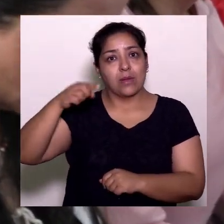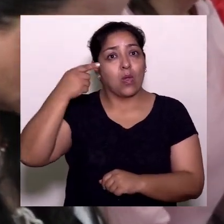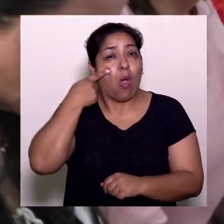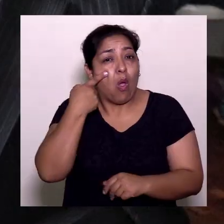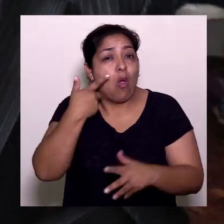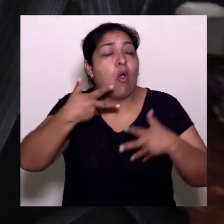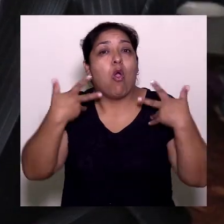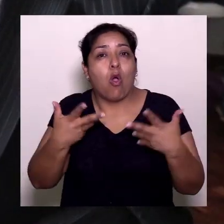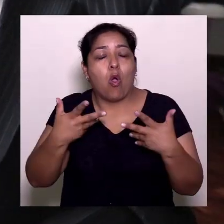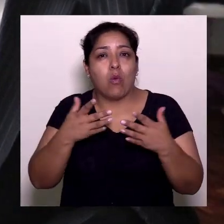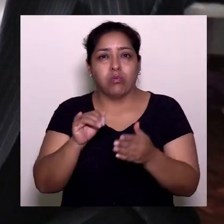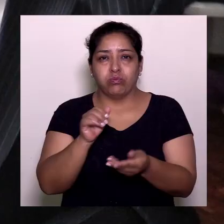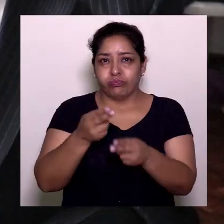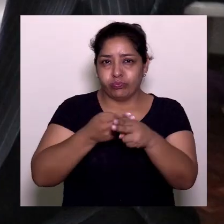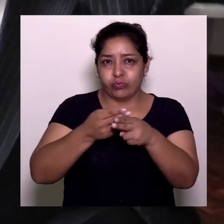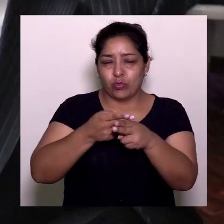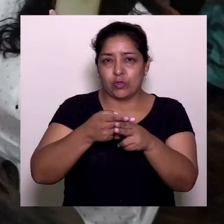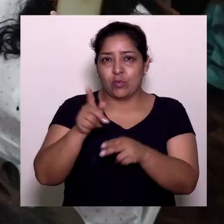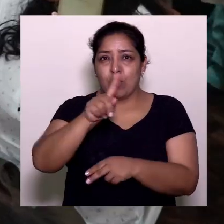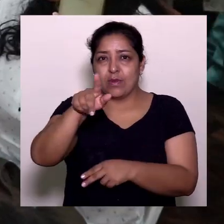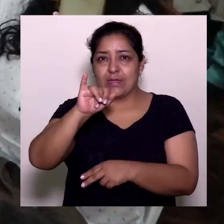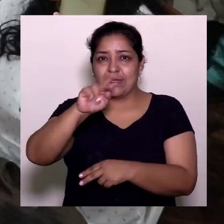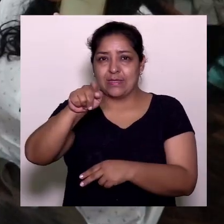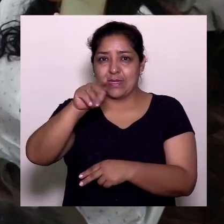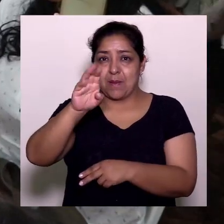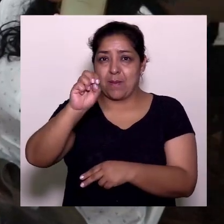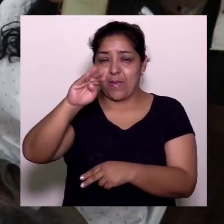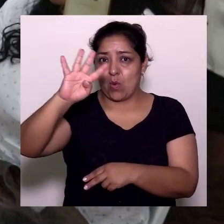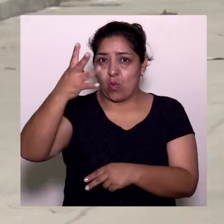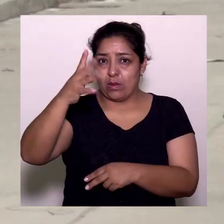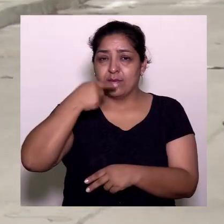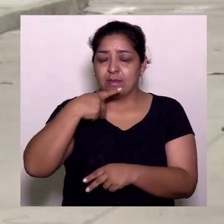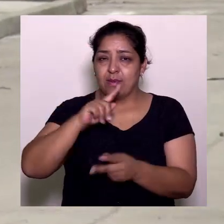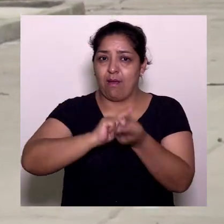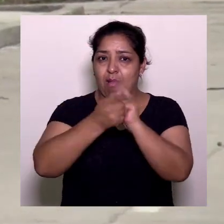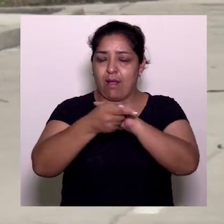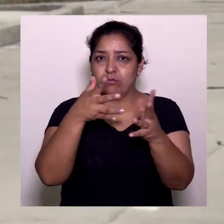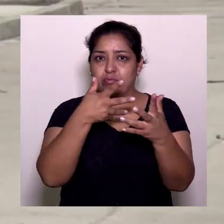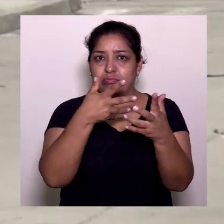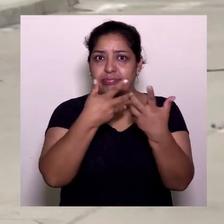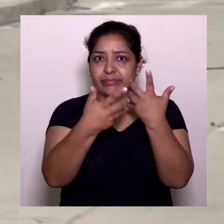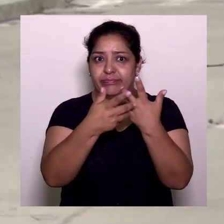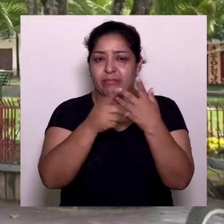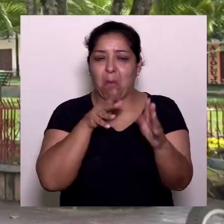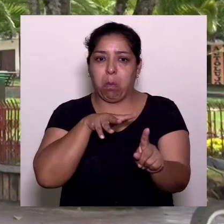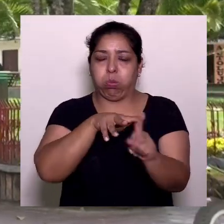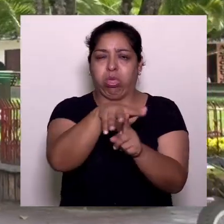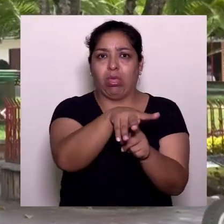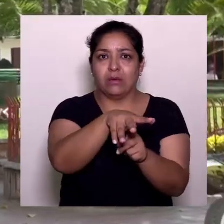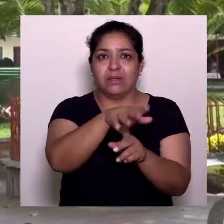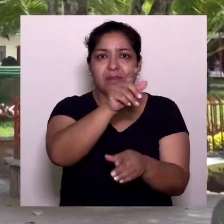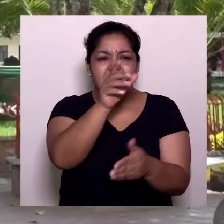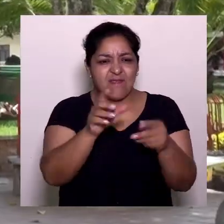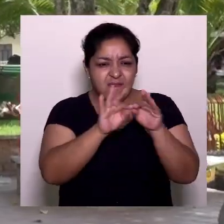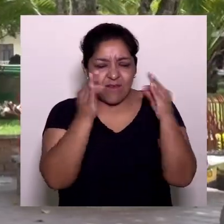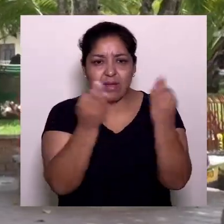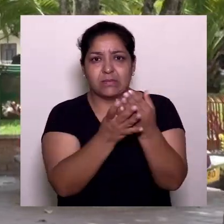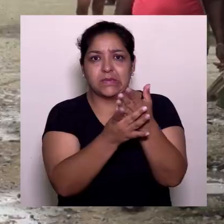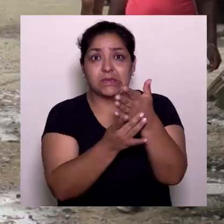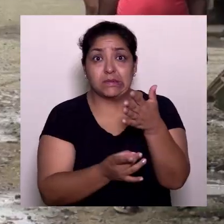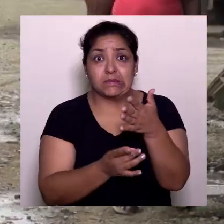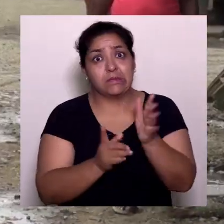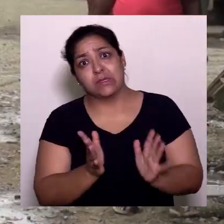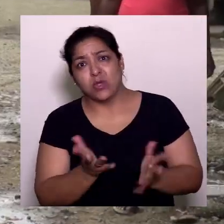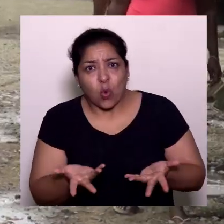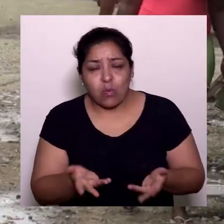revise los alcances del nuevo SISBEN 4, a fin de que los cambios a este sistema no afecten de ninguna forma a las familias de escasos